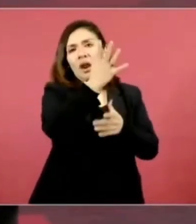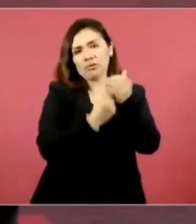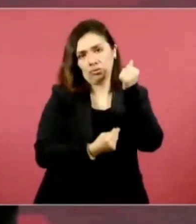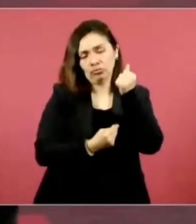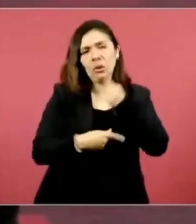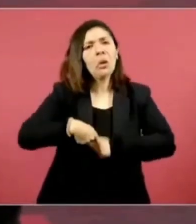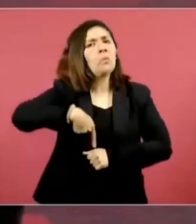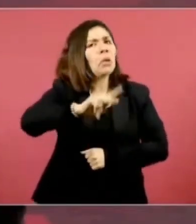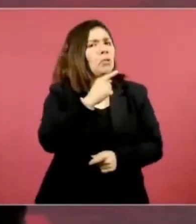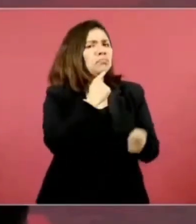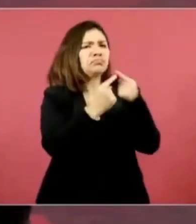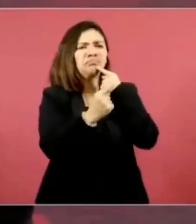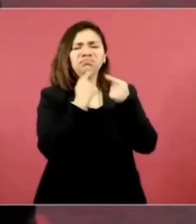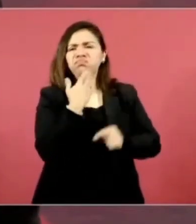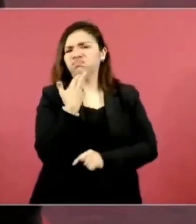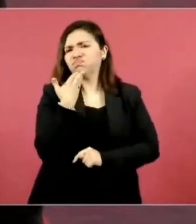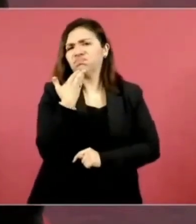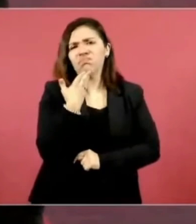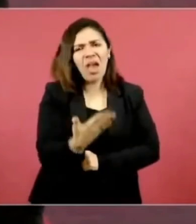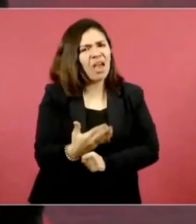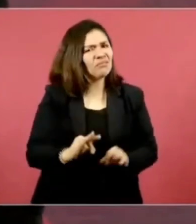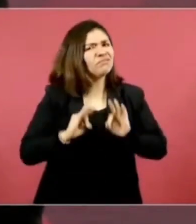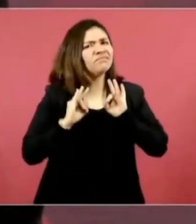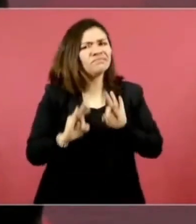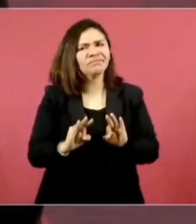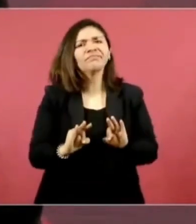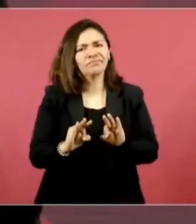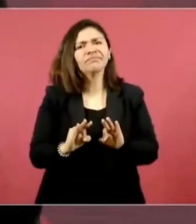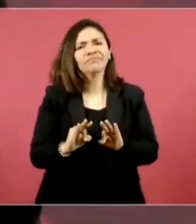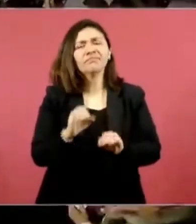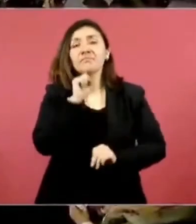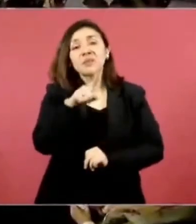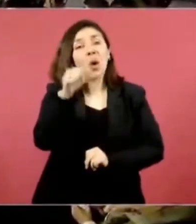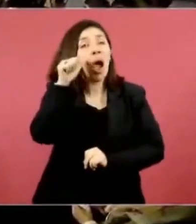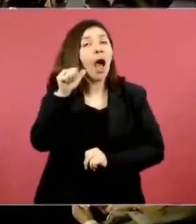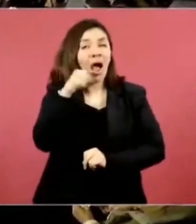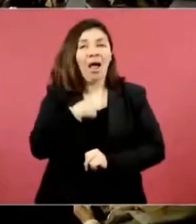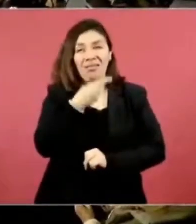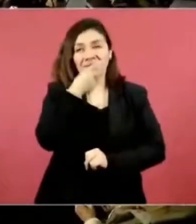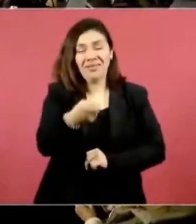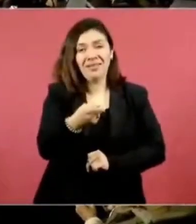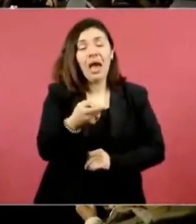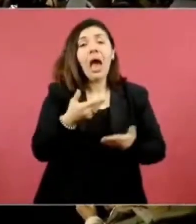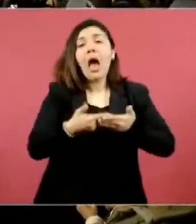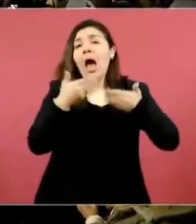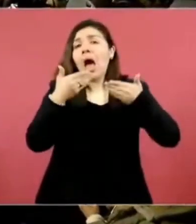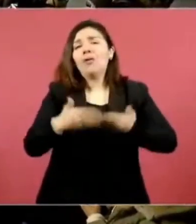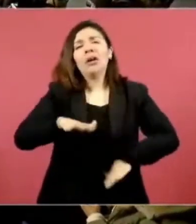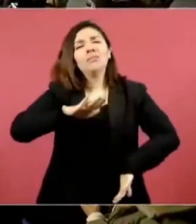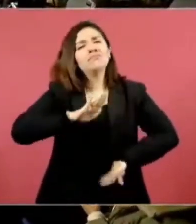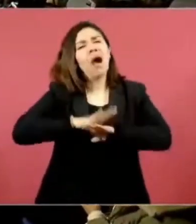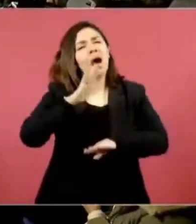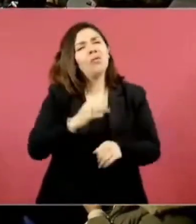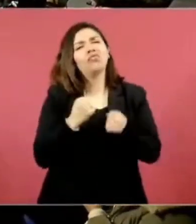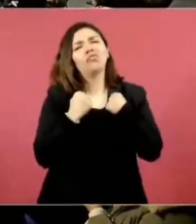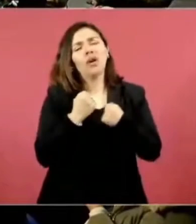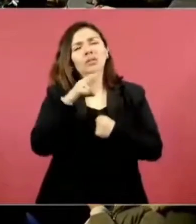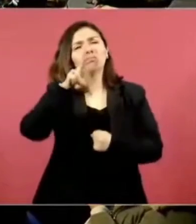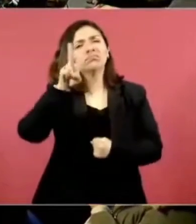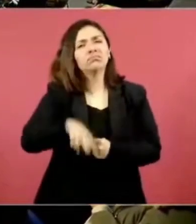buenos términos como lo expresé ayer, ahora más que nunca es